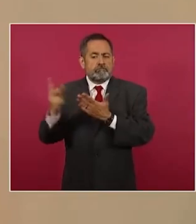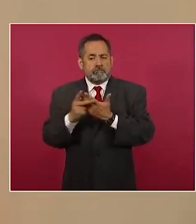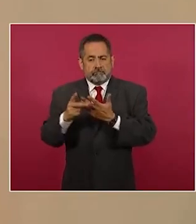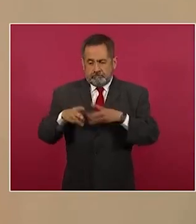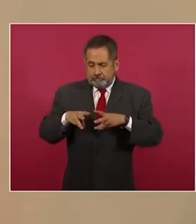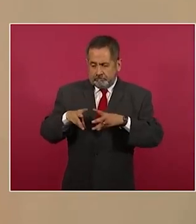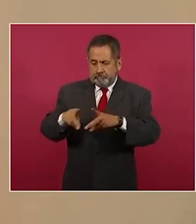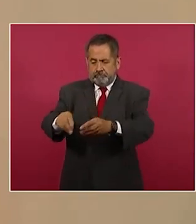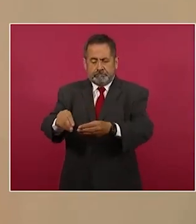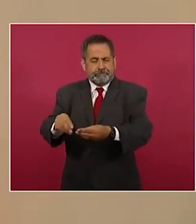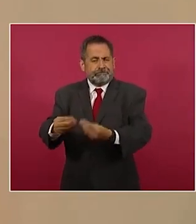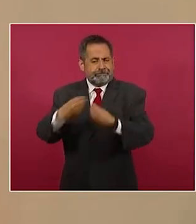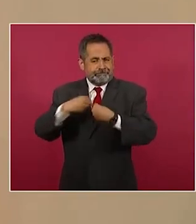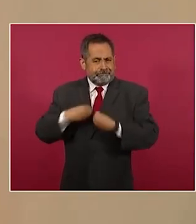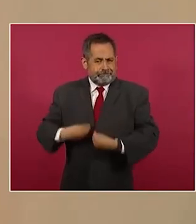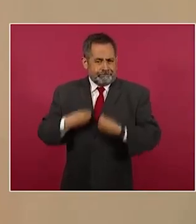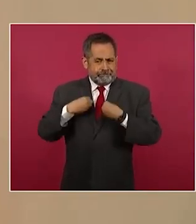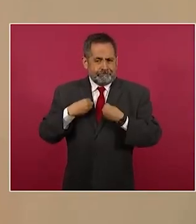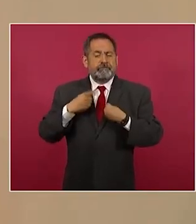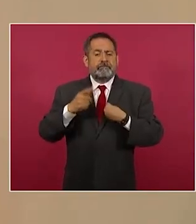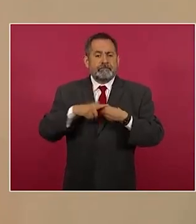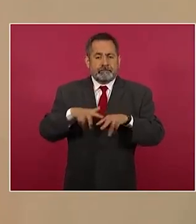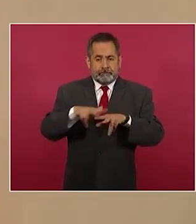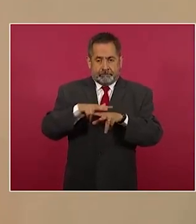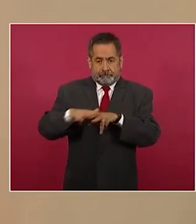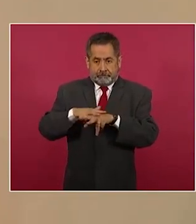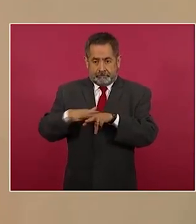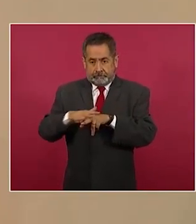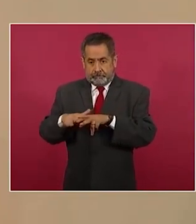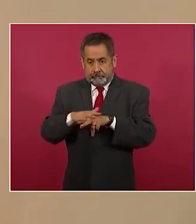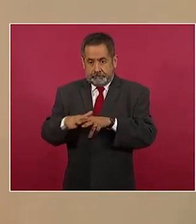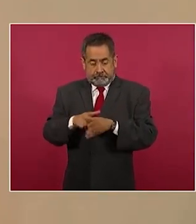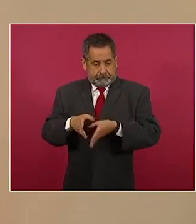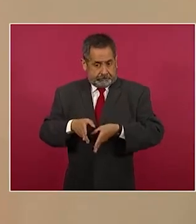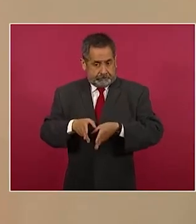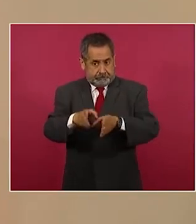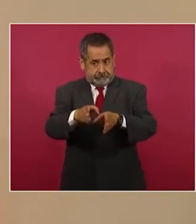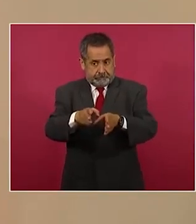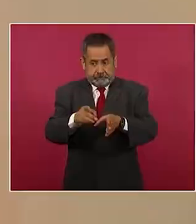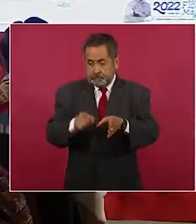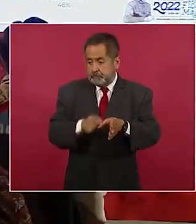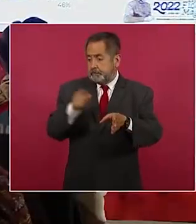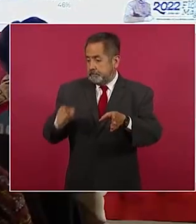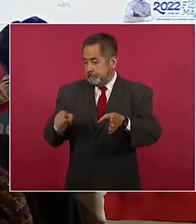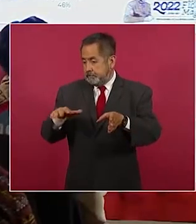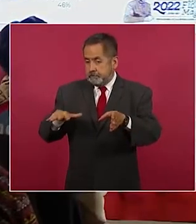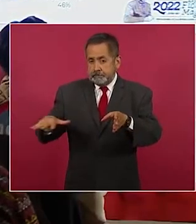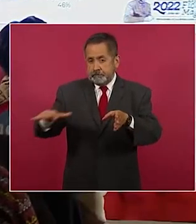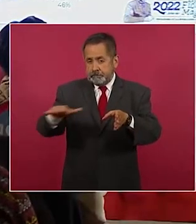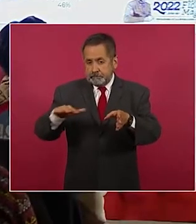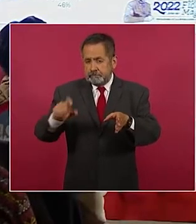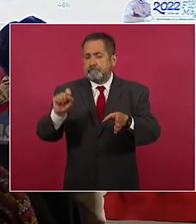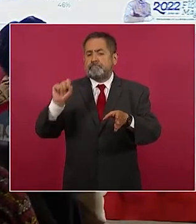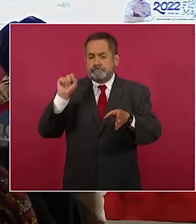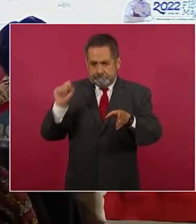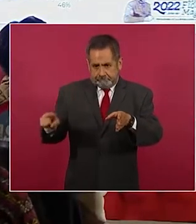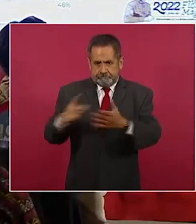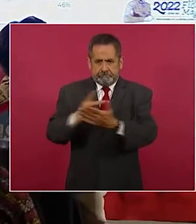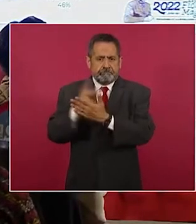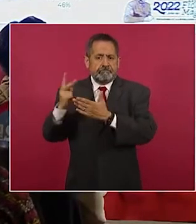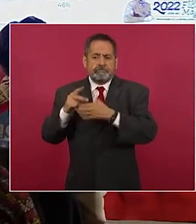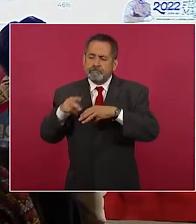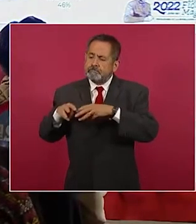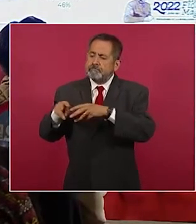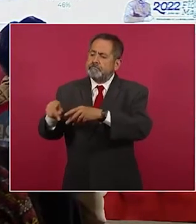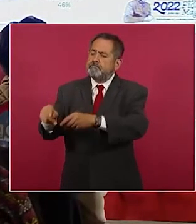a lo largo y ancho del Tren Maya. Entonces, es una indicación que venía desde antes y, si nos damos cuenta, el programa